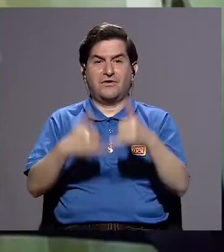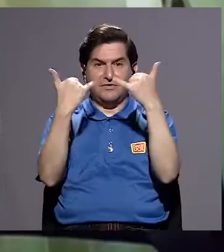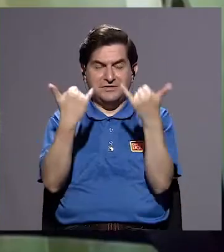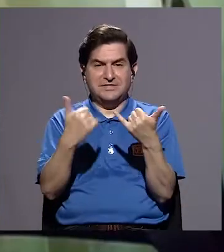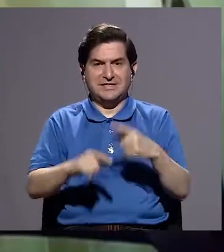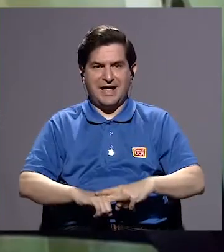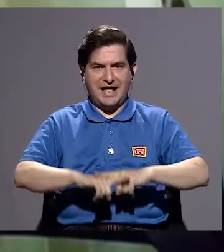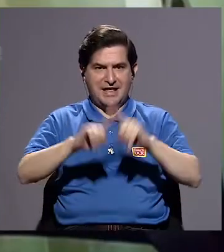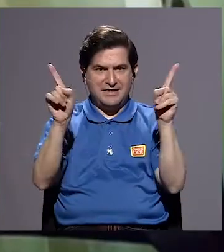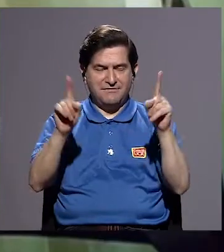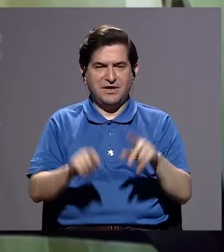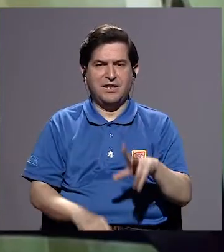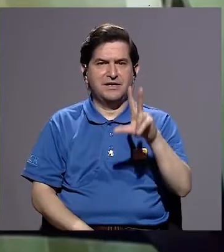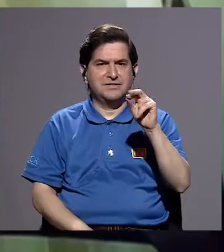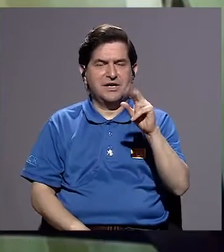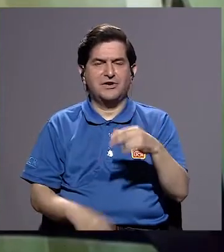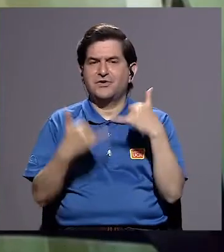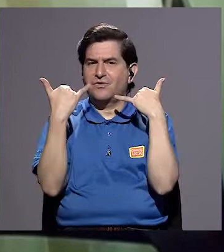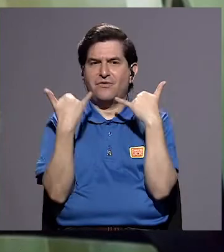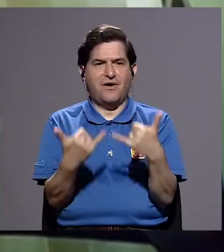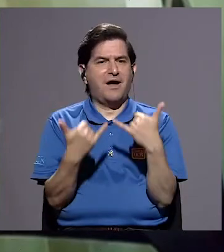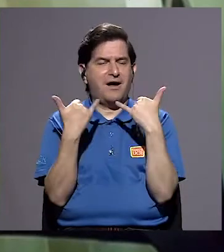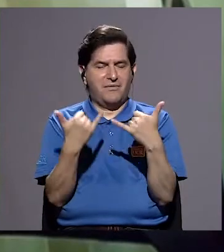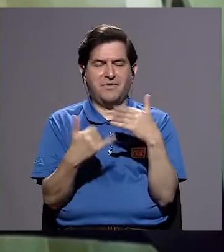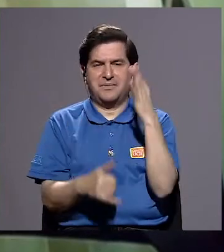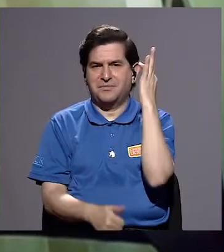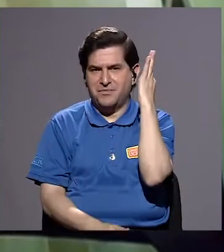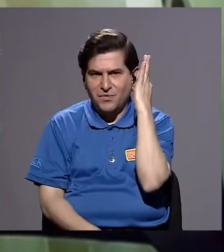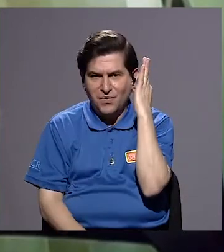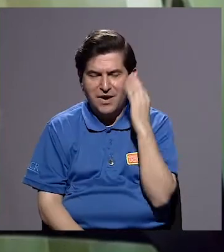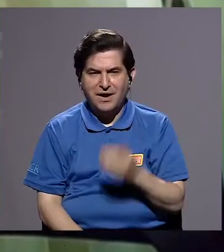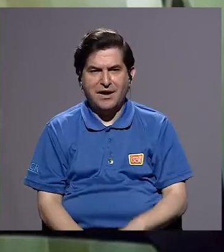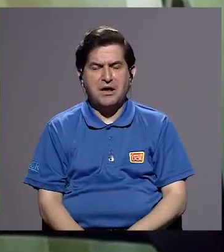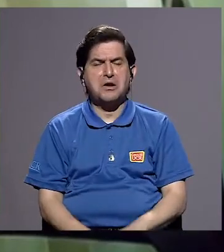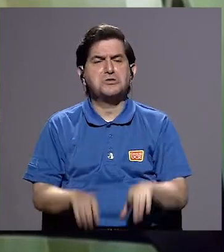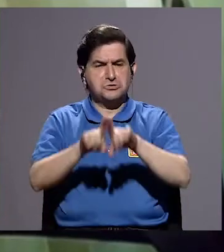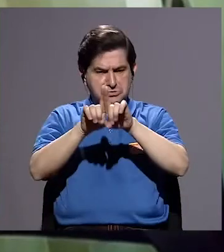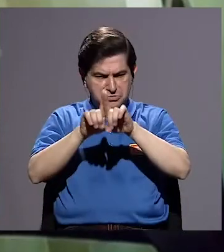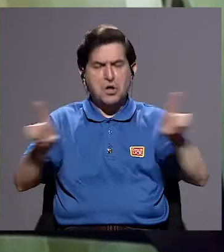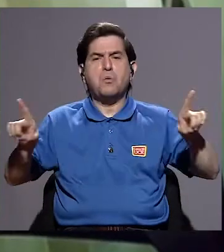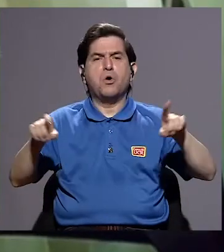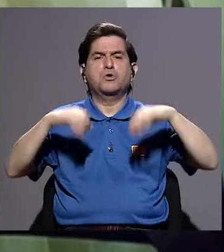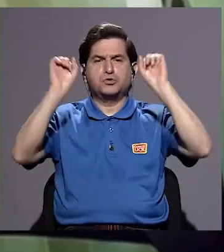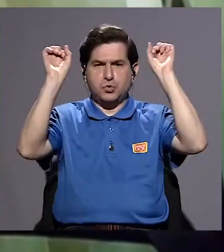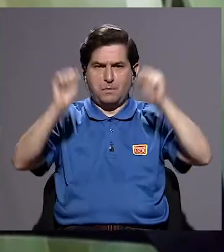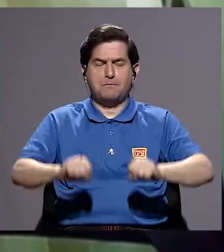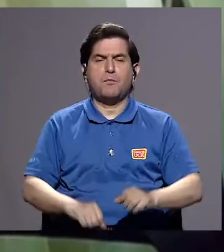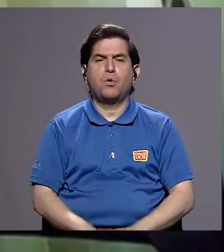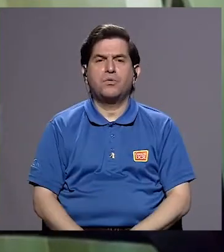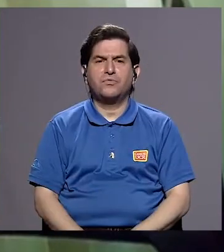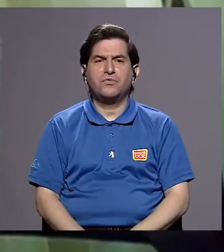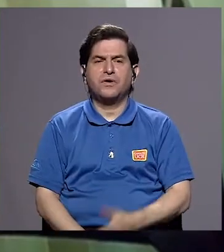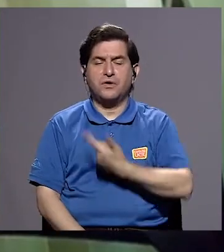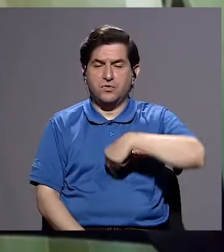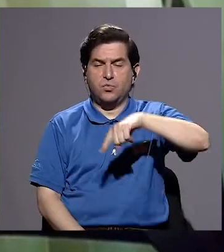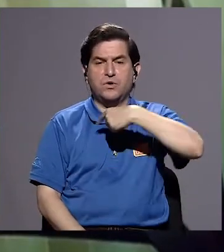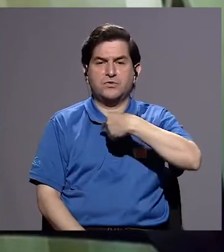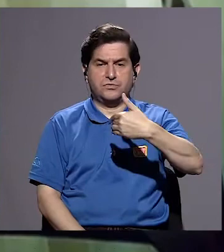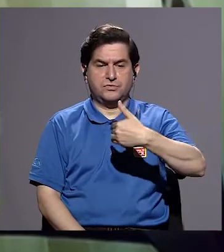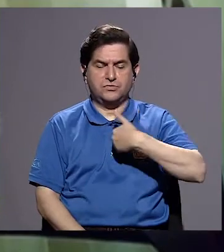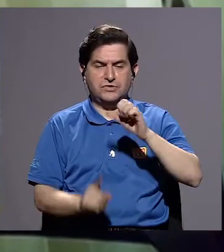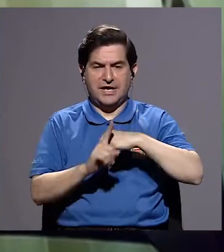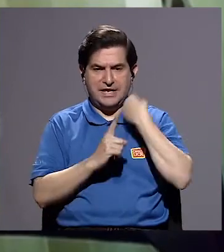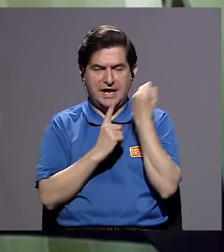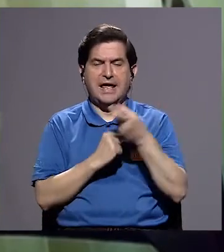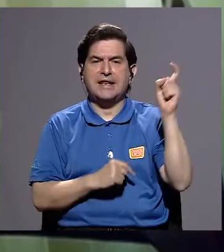ya esas diferencias no se manifiestan ahora. Las mujeres podemos divorciarnos cuando tengamos